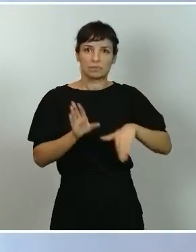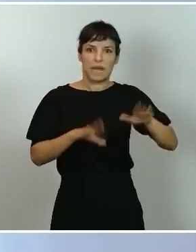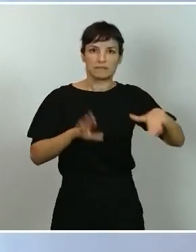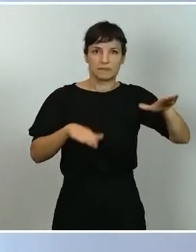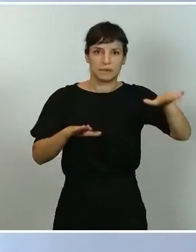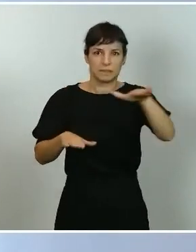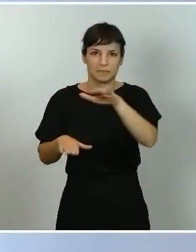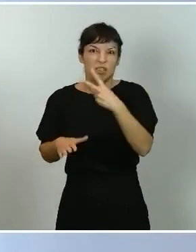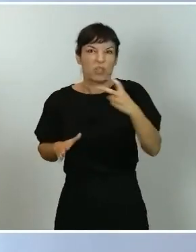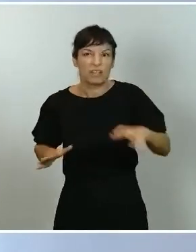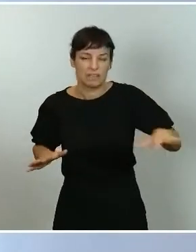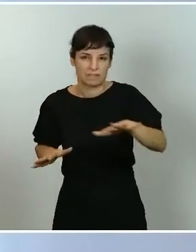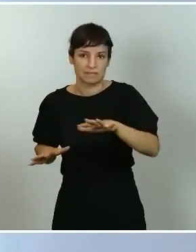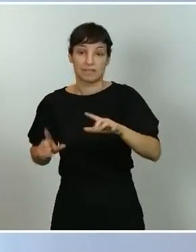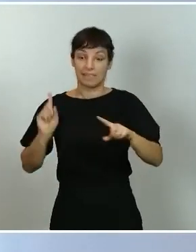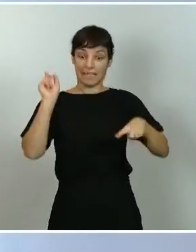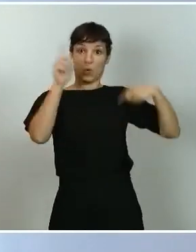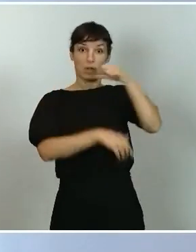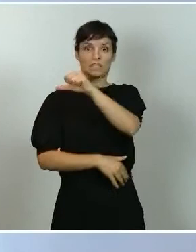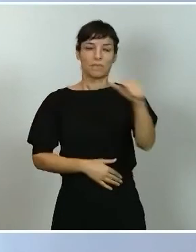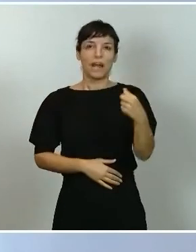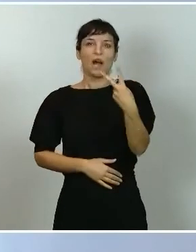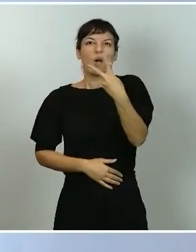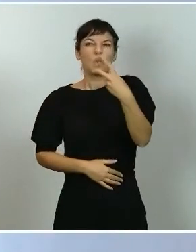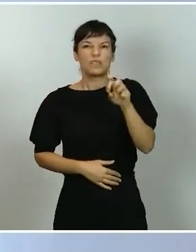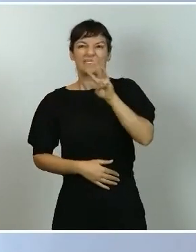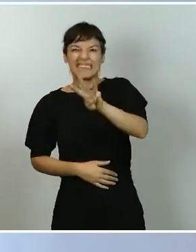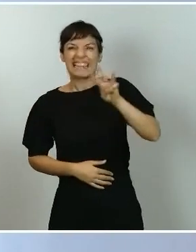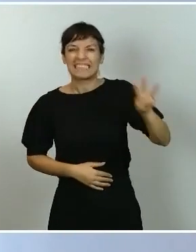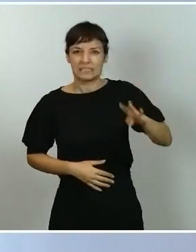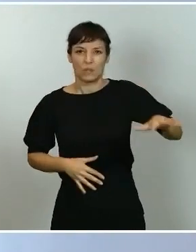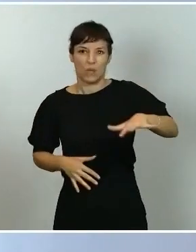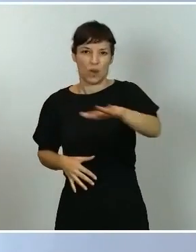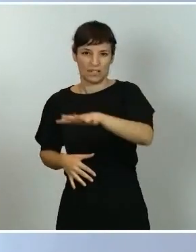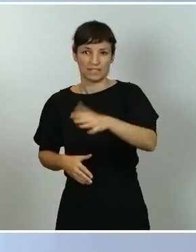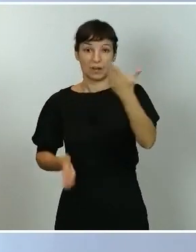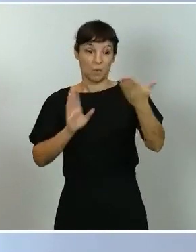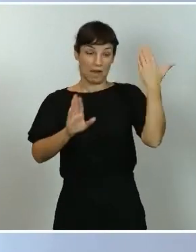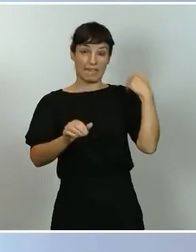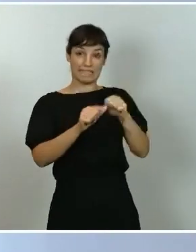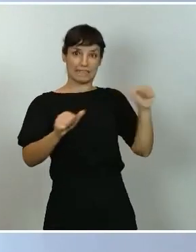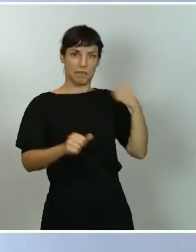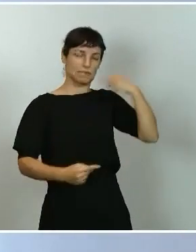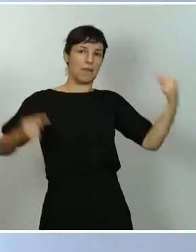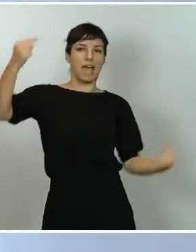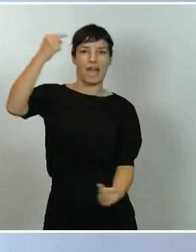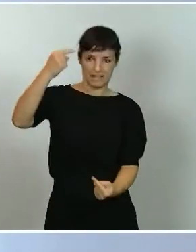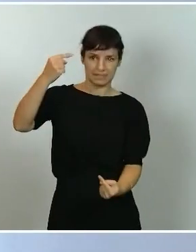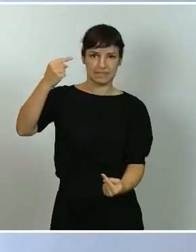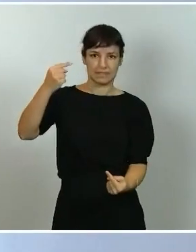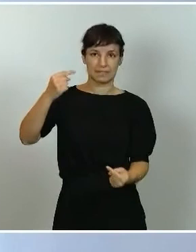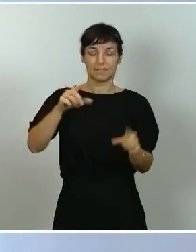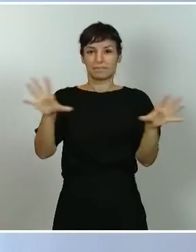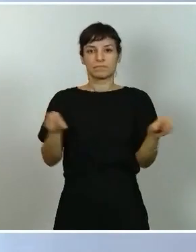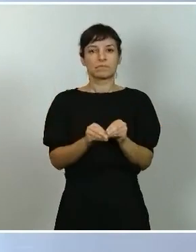semana después, había 233. Si comparamos con semanas previas, esa diferencia es incluso mayor. Es decir, hay zonas que obviamente